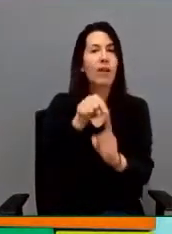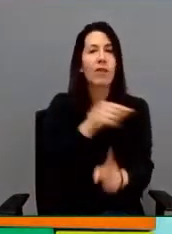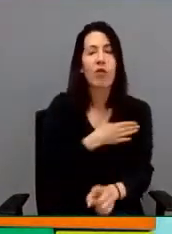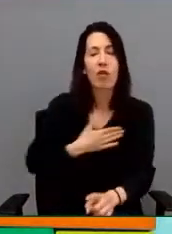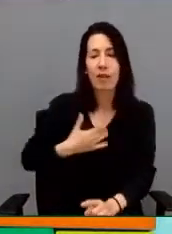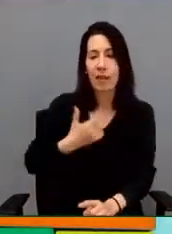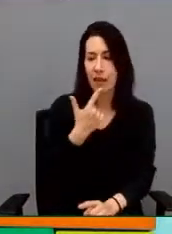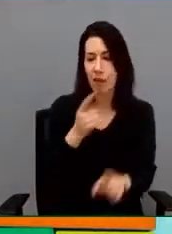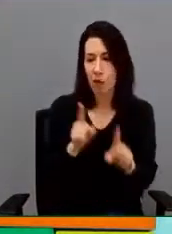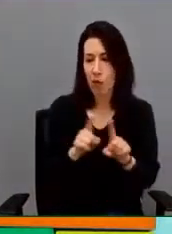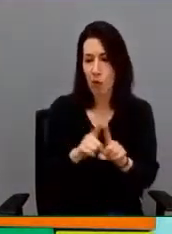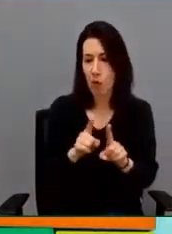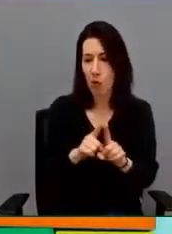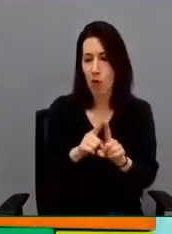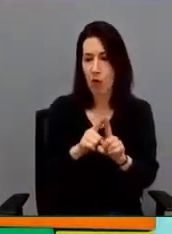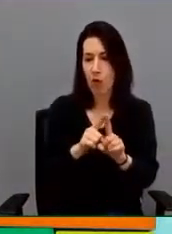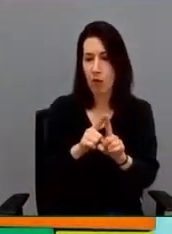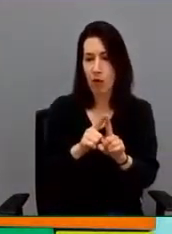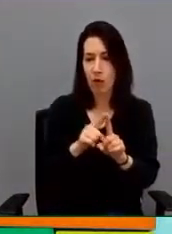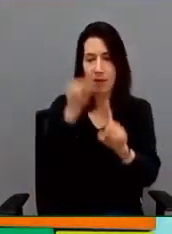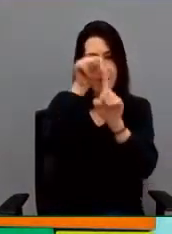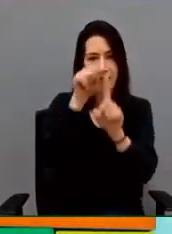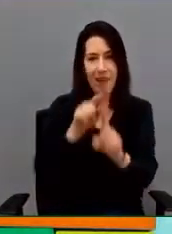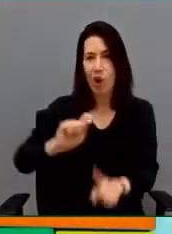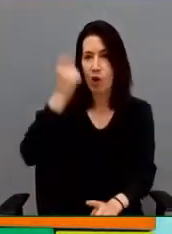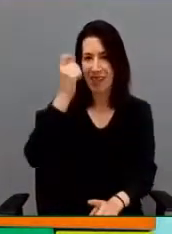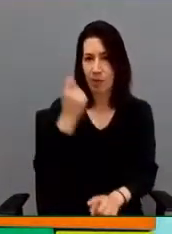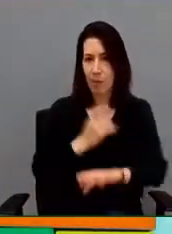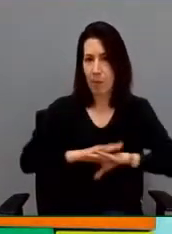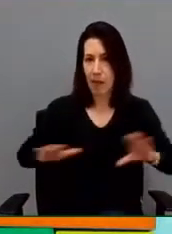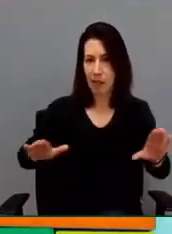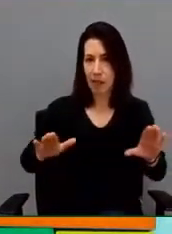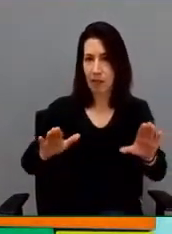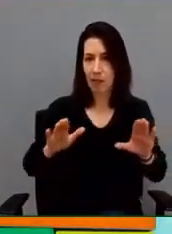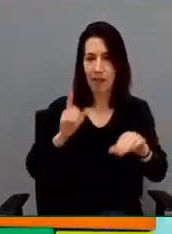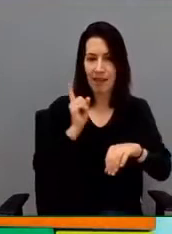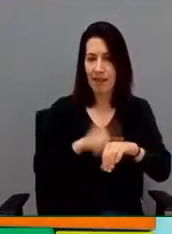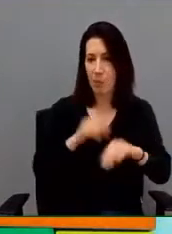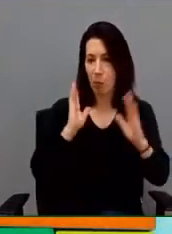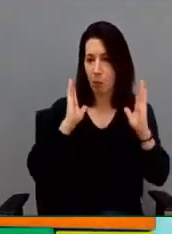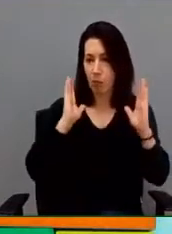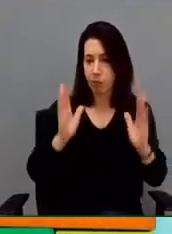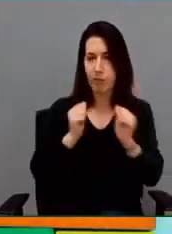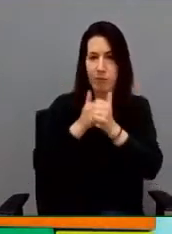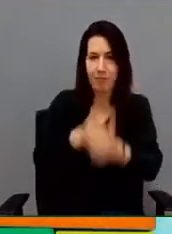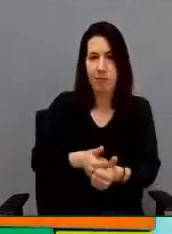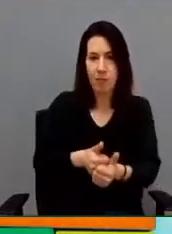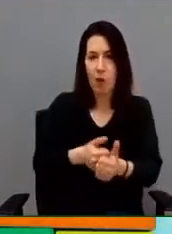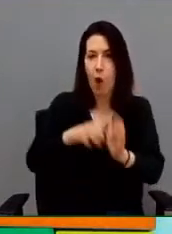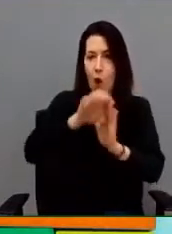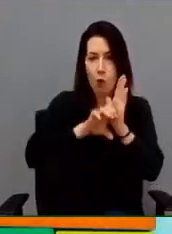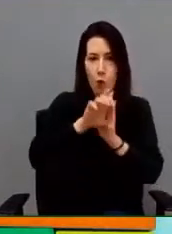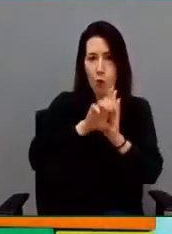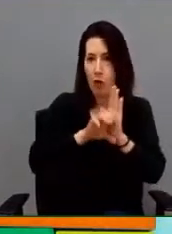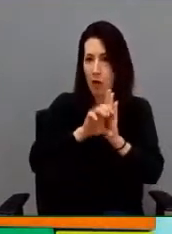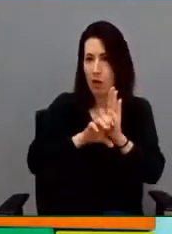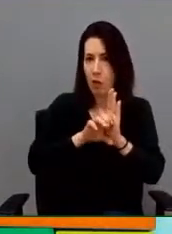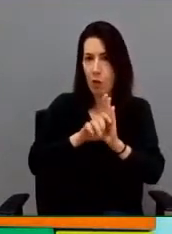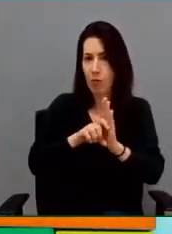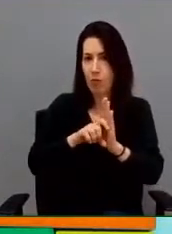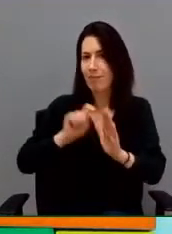de conseguir una serie de hitos ajustados en un tiempo y en un currículum, sino